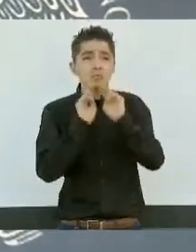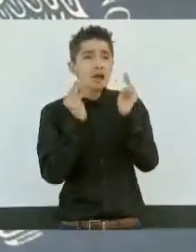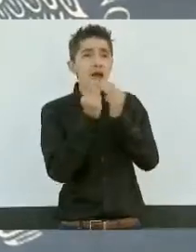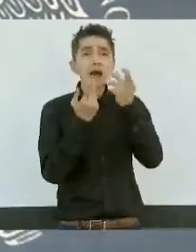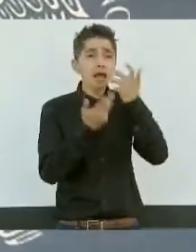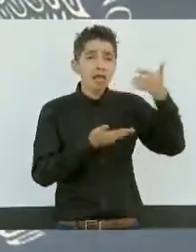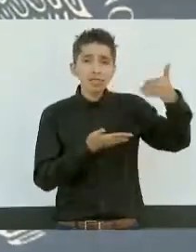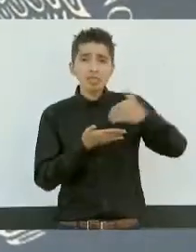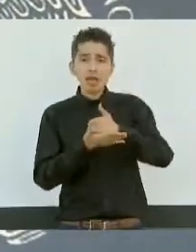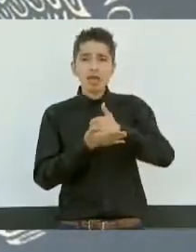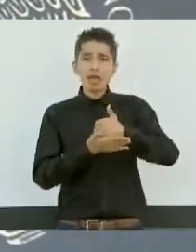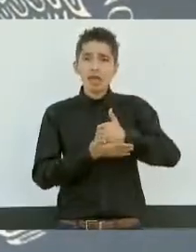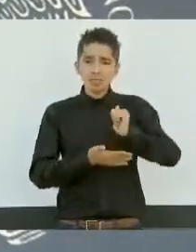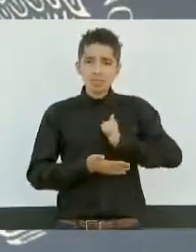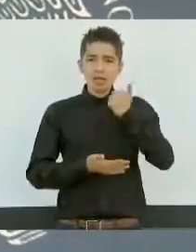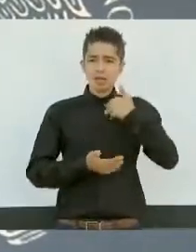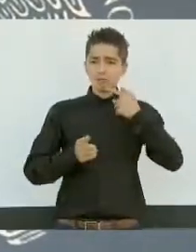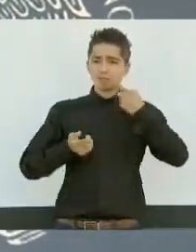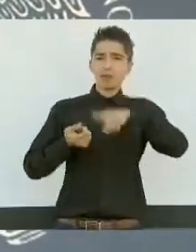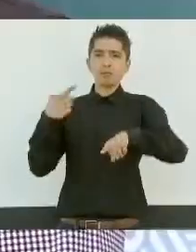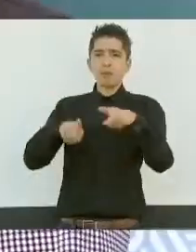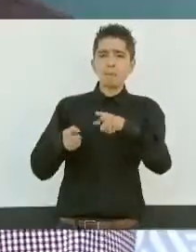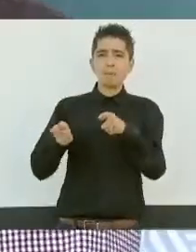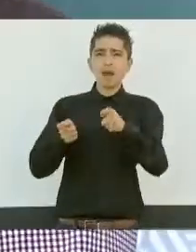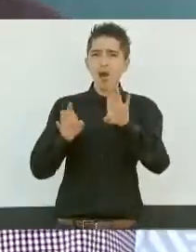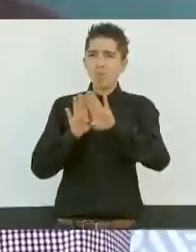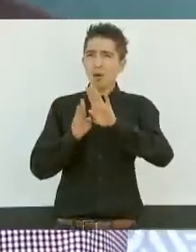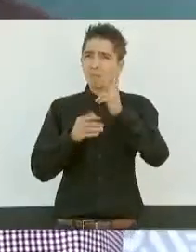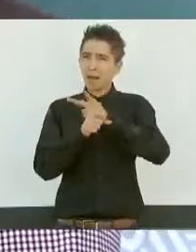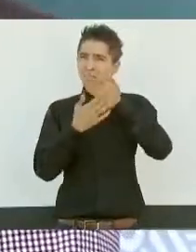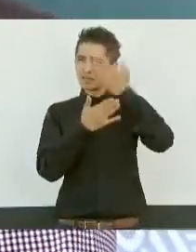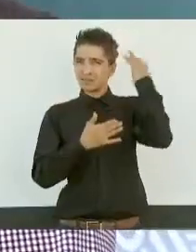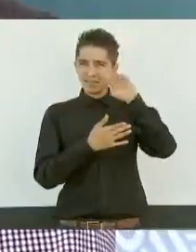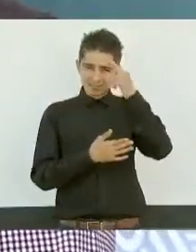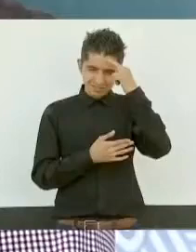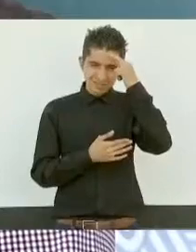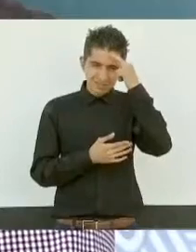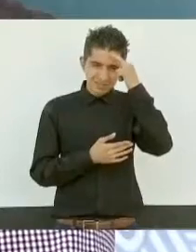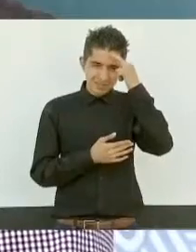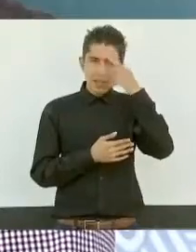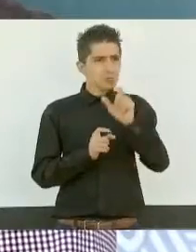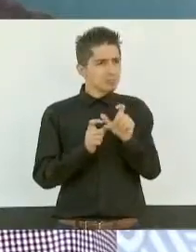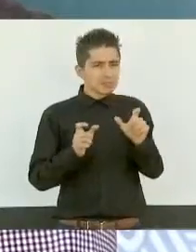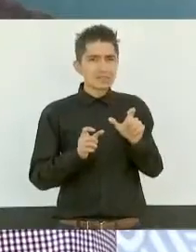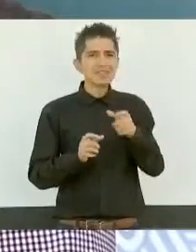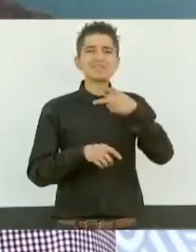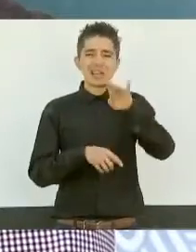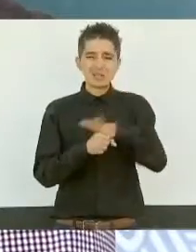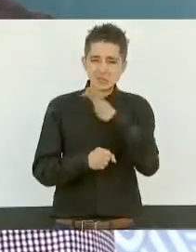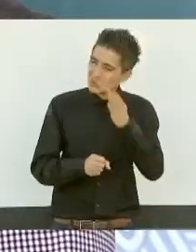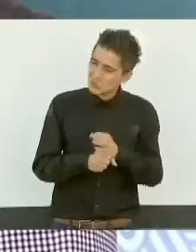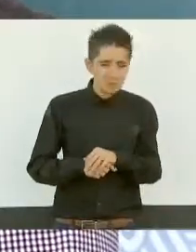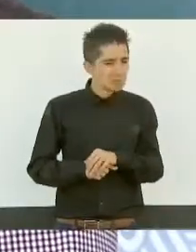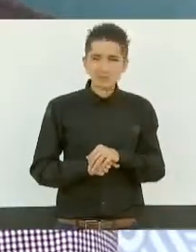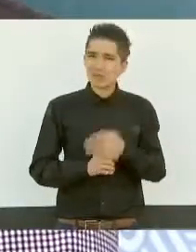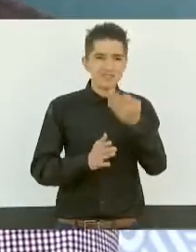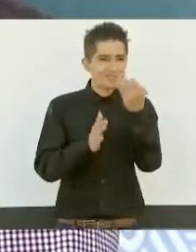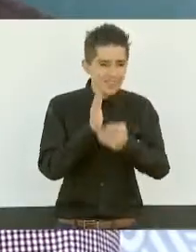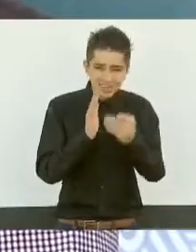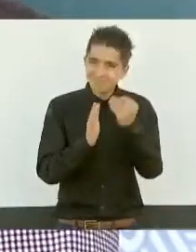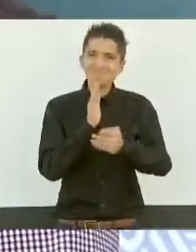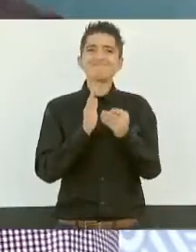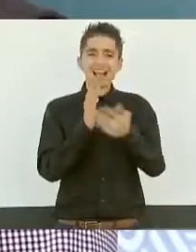delincuencial como sucedía en el pasado, pero no es suficiente porque sigue habiendo presencia de